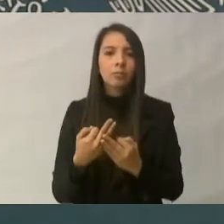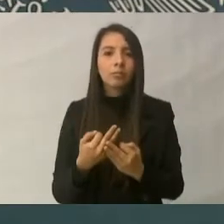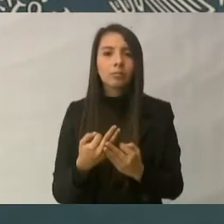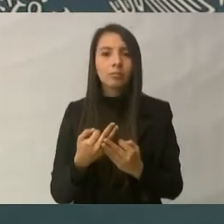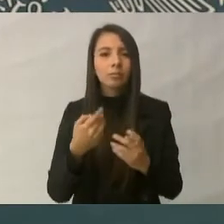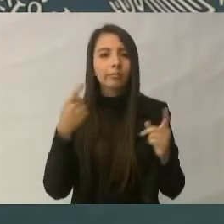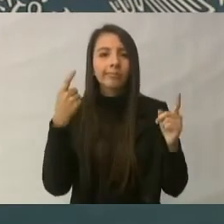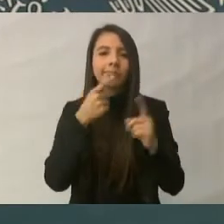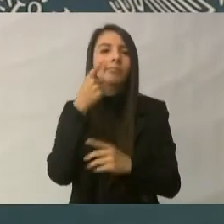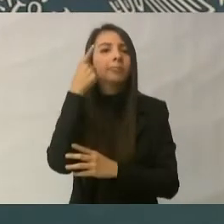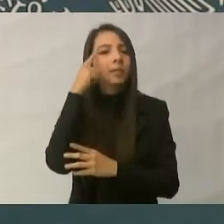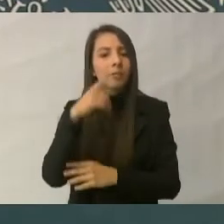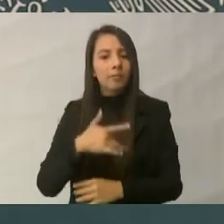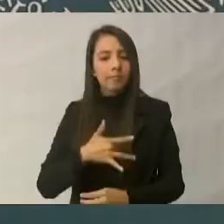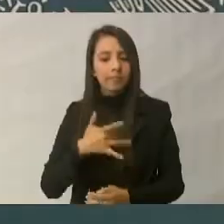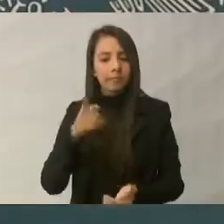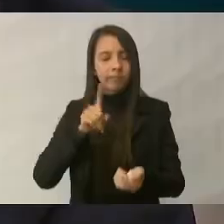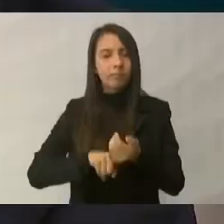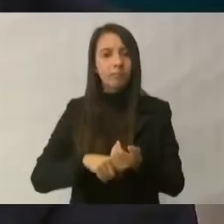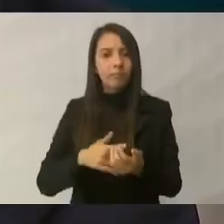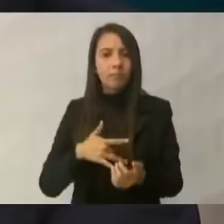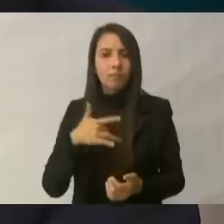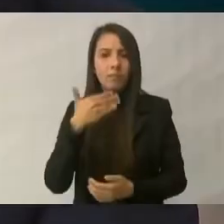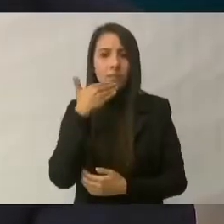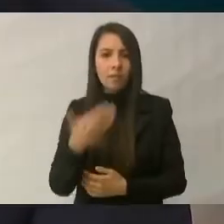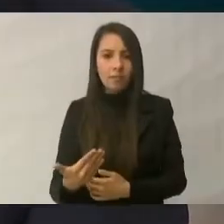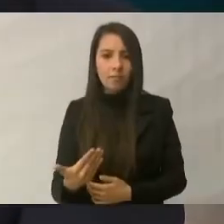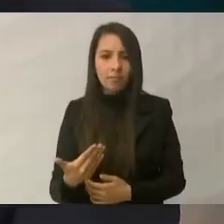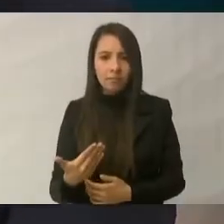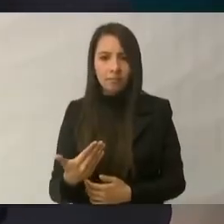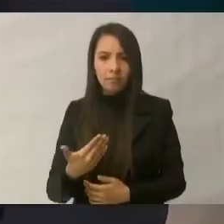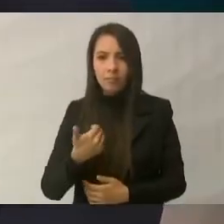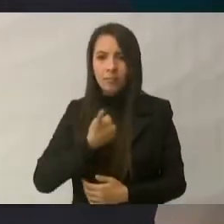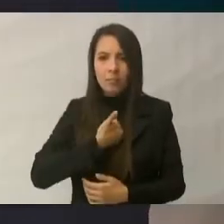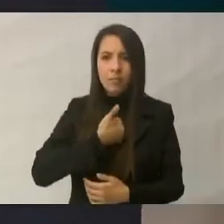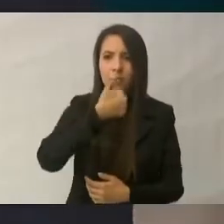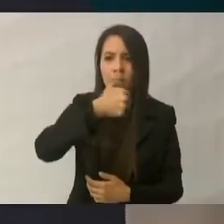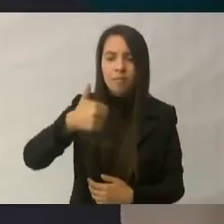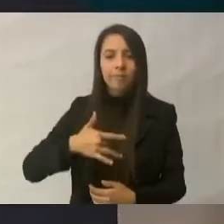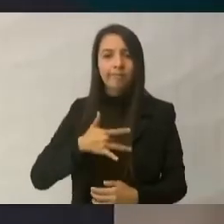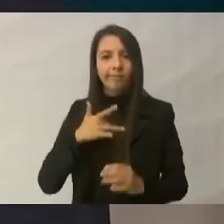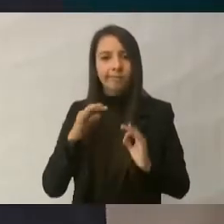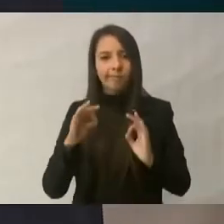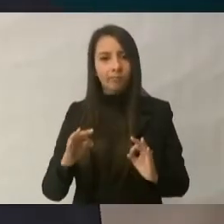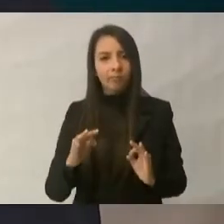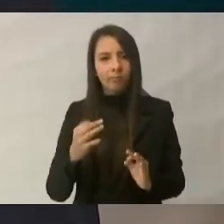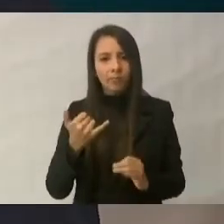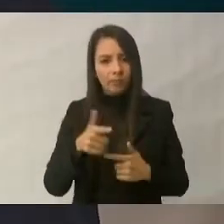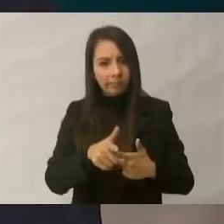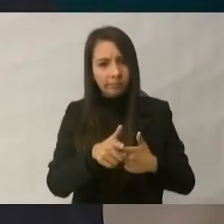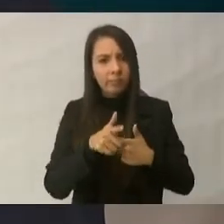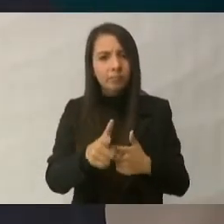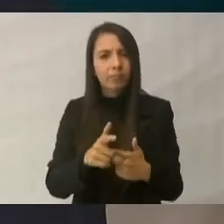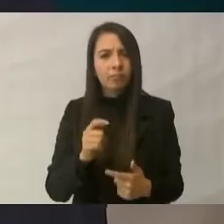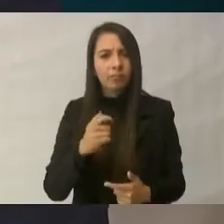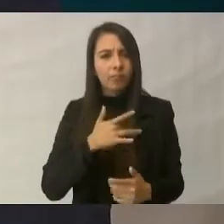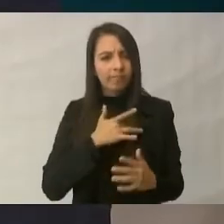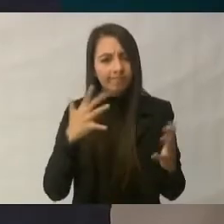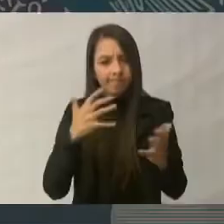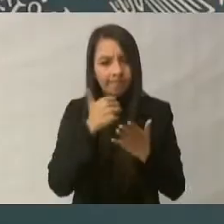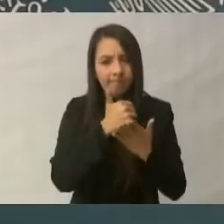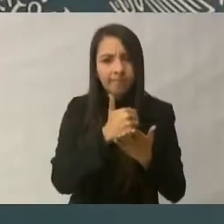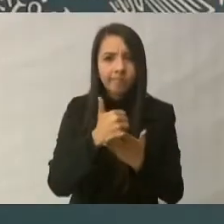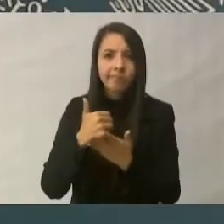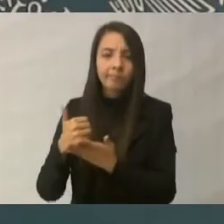nosotros mismos para reafirmar nuestro humanismo vamos a darle siempre